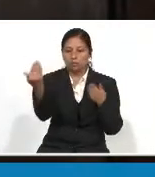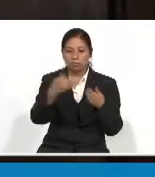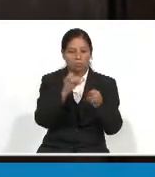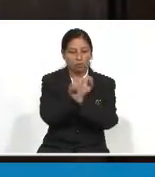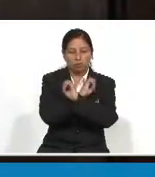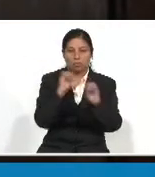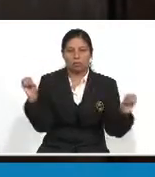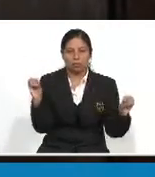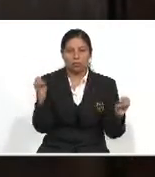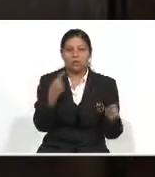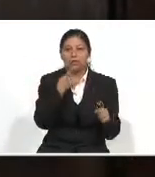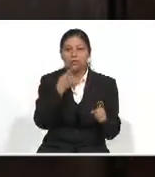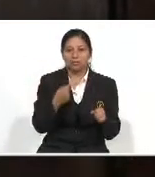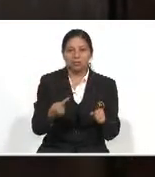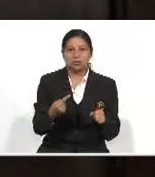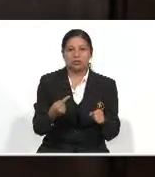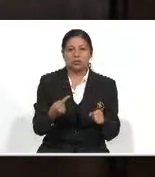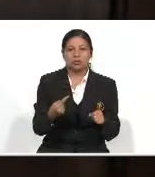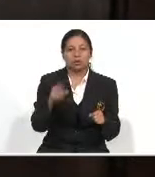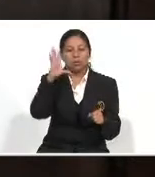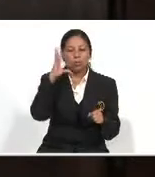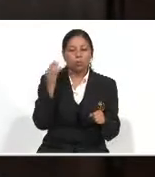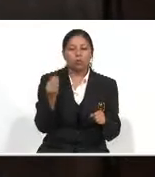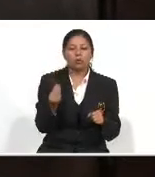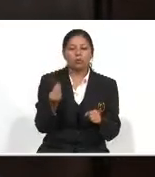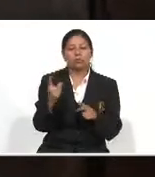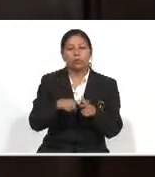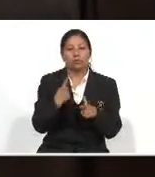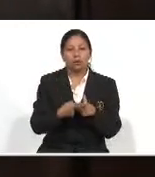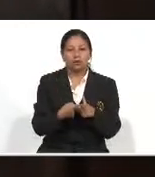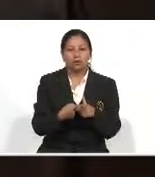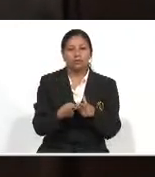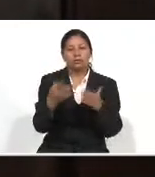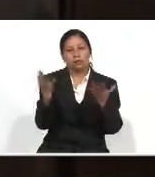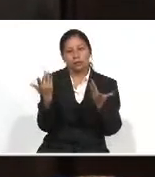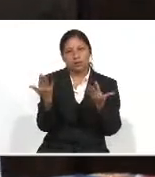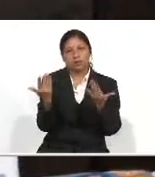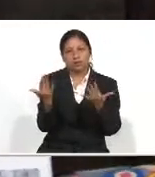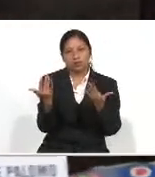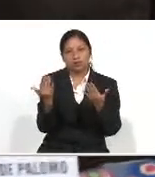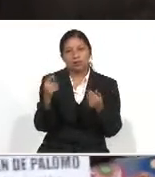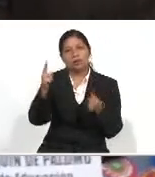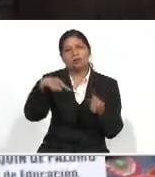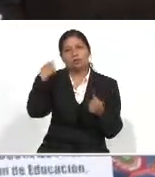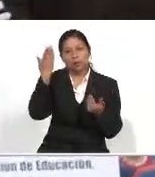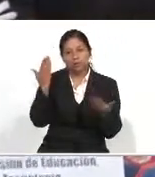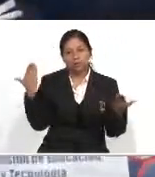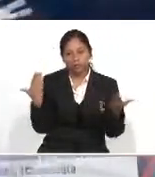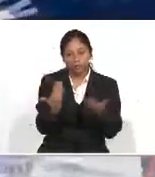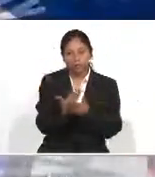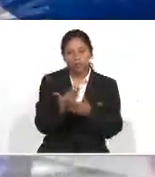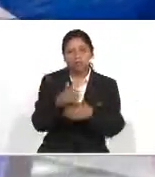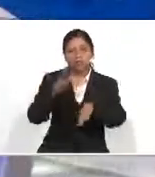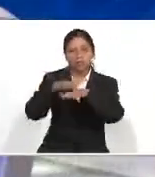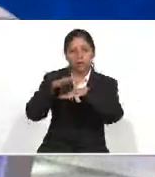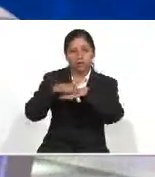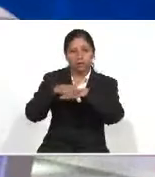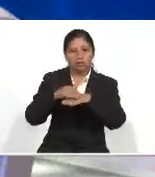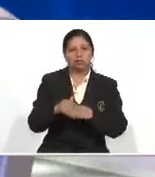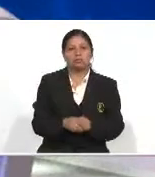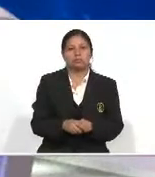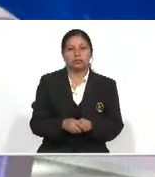les estoy indicando, por lo cual quedaremos pendientes para una nueva citación.